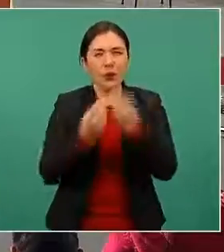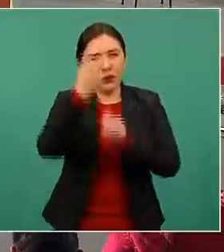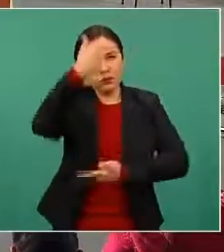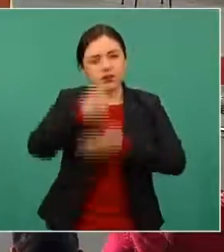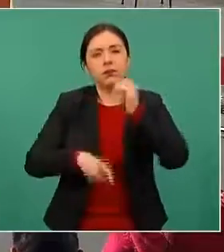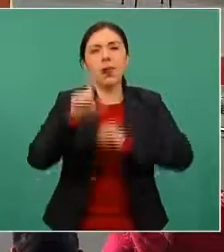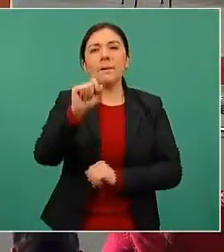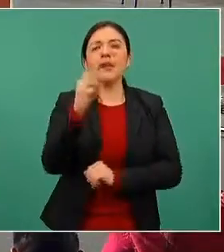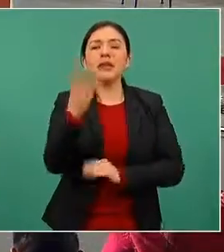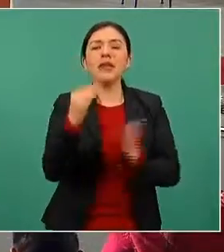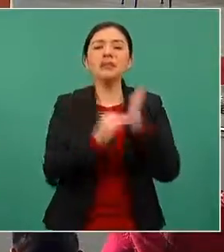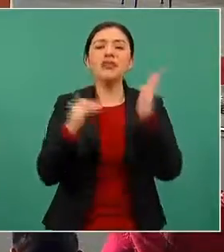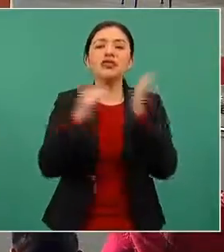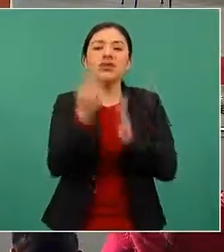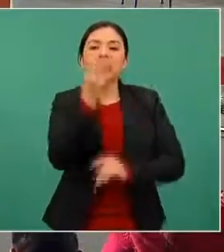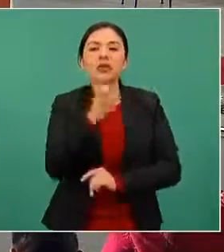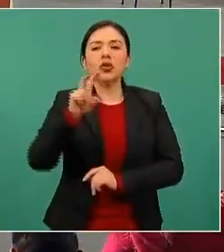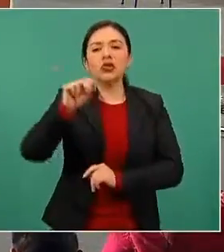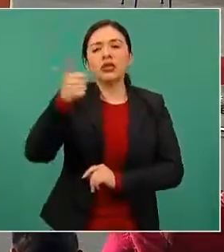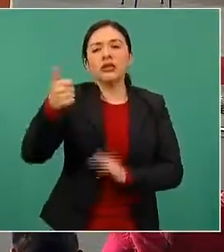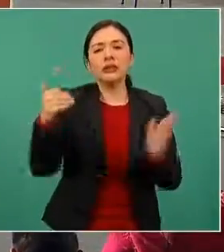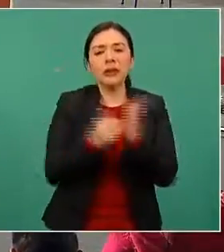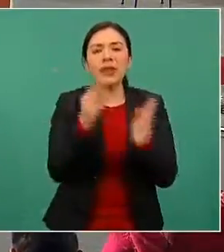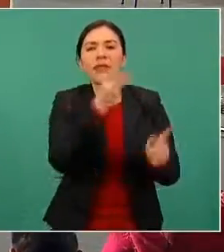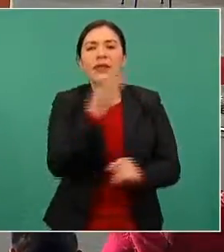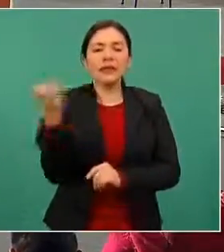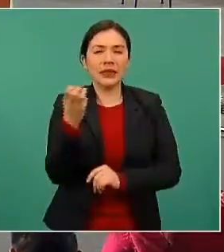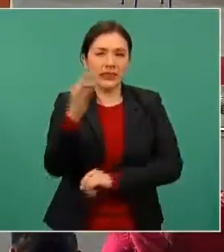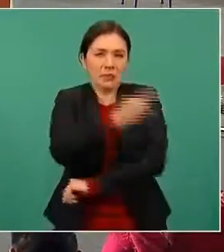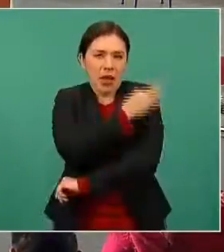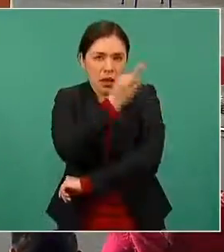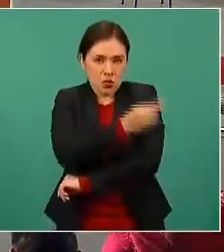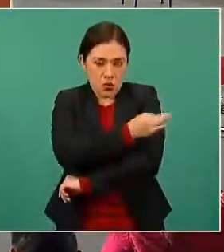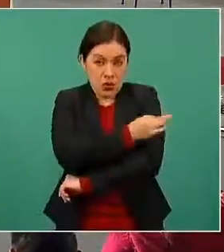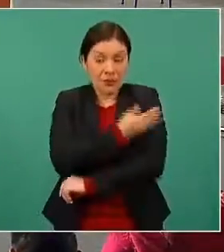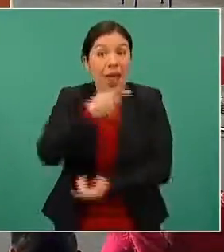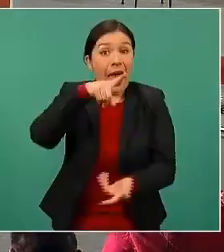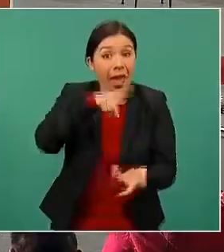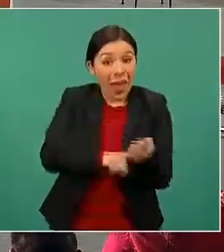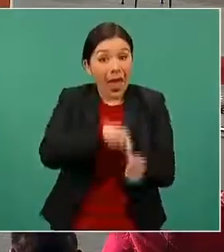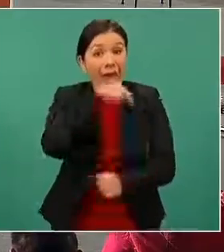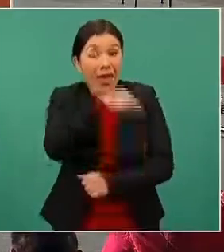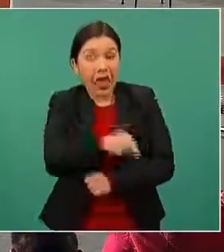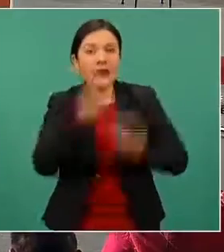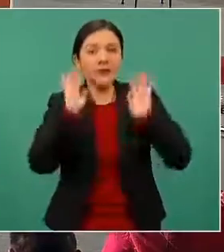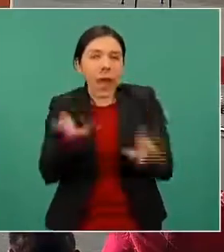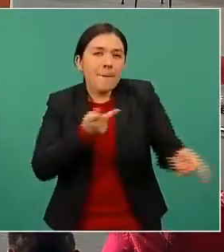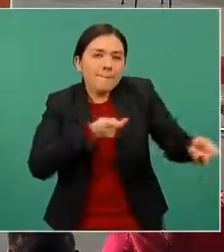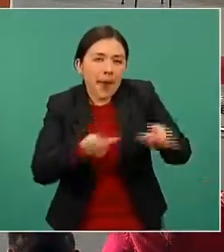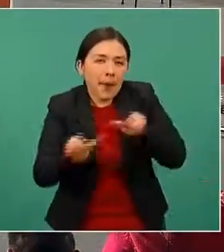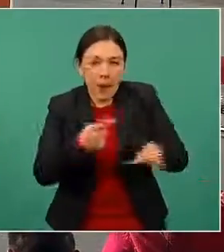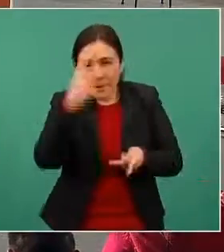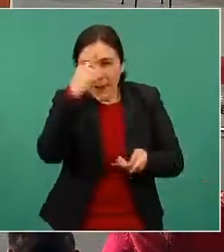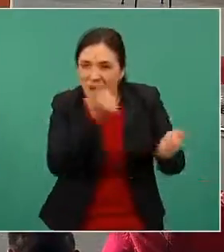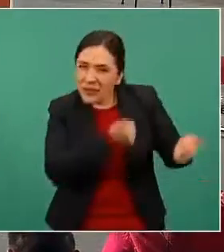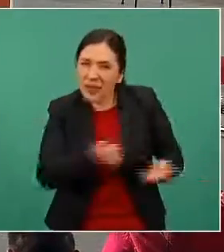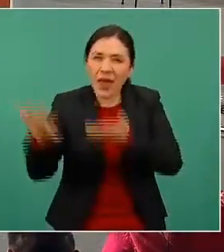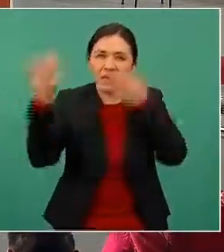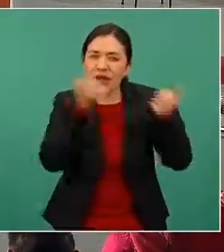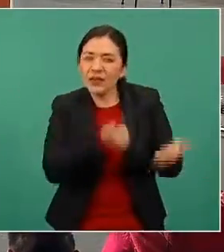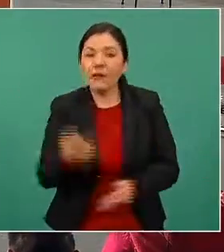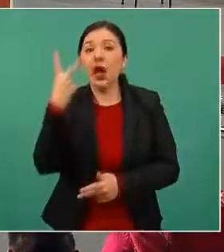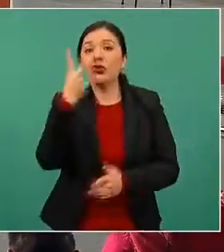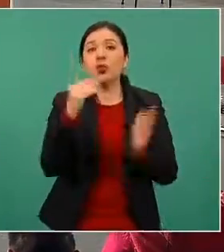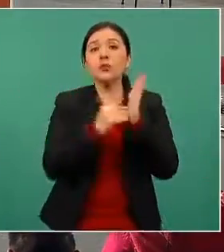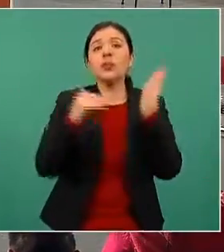millones 386 mil 300 dosis. De estas se organizaron para distribución 2